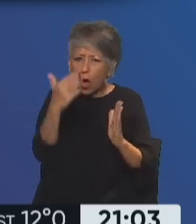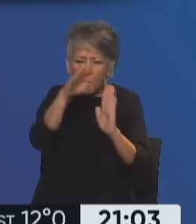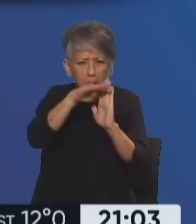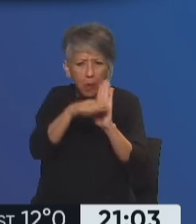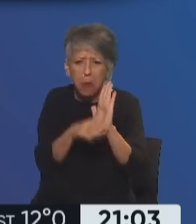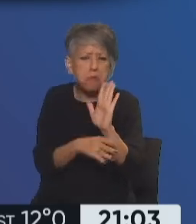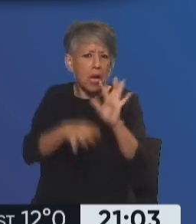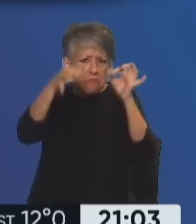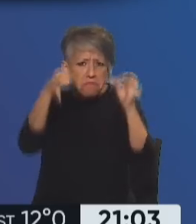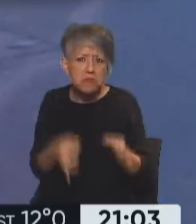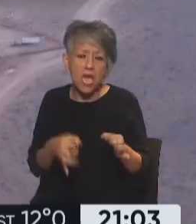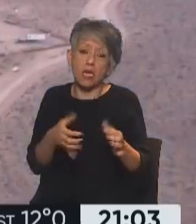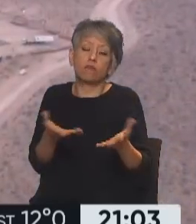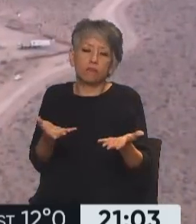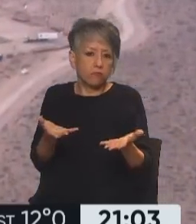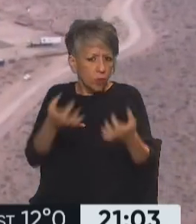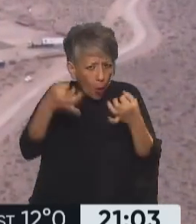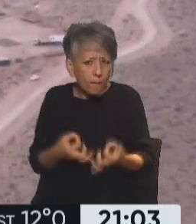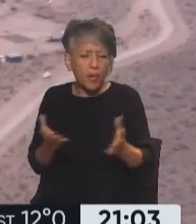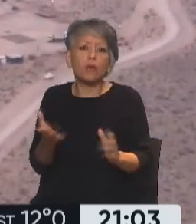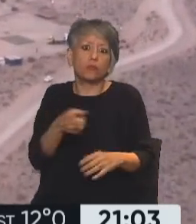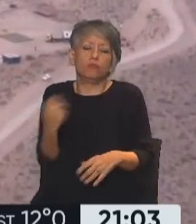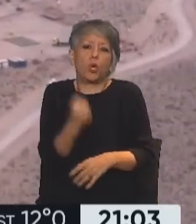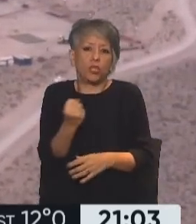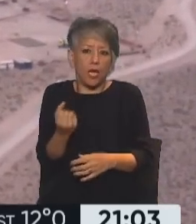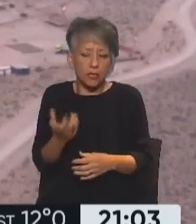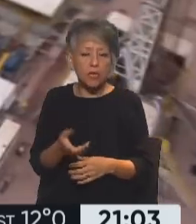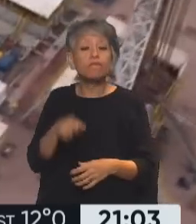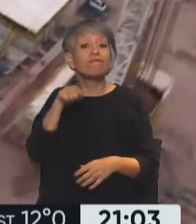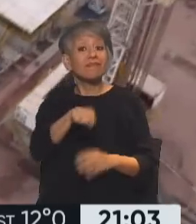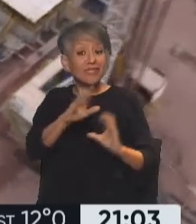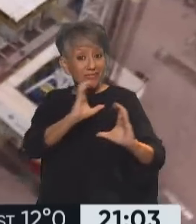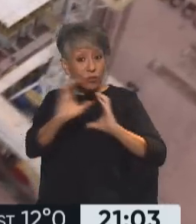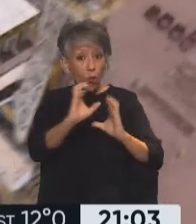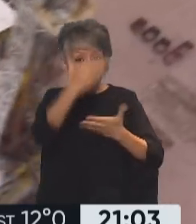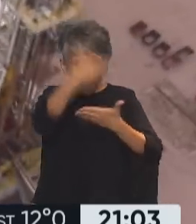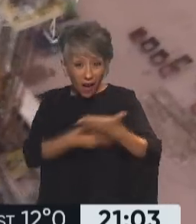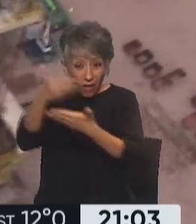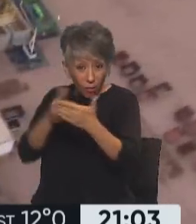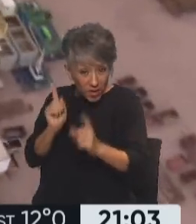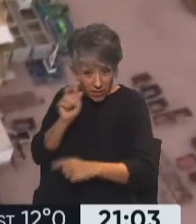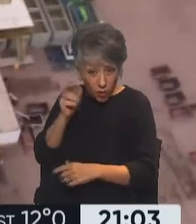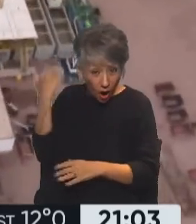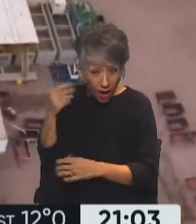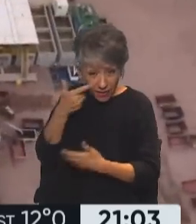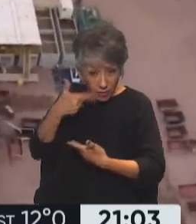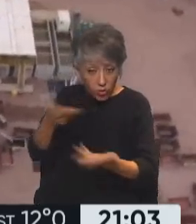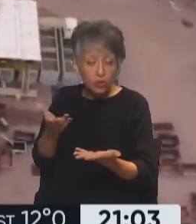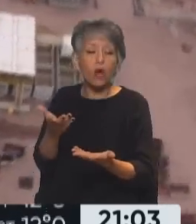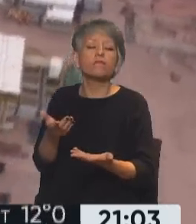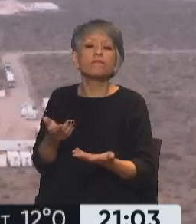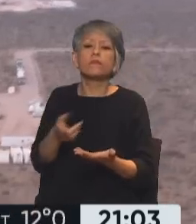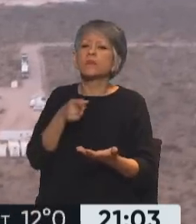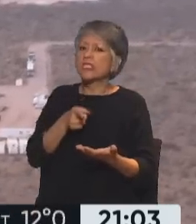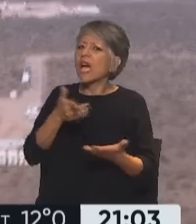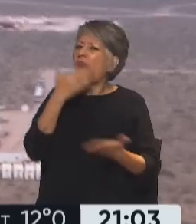que demanda una obra tan importante. Bueno, ¿qué pasa? En ese comunicado de la empresa estatal, se hablaba de